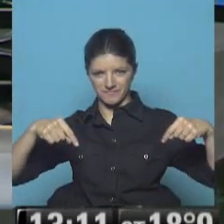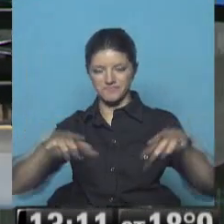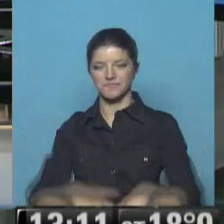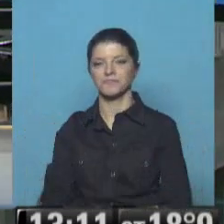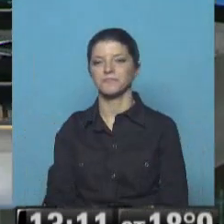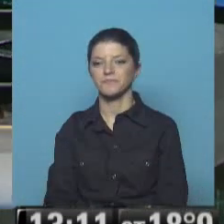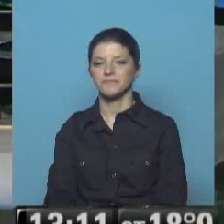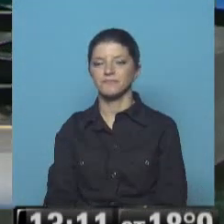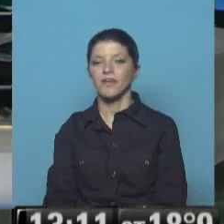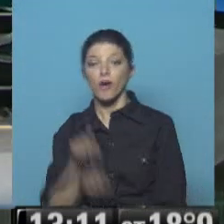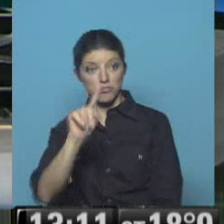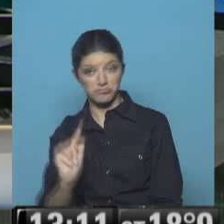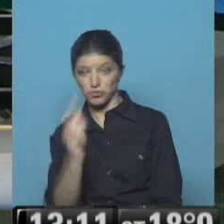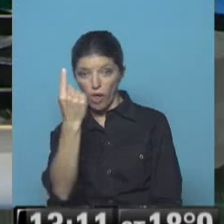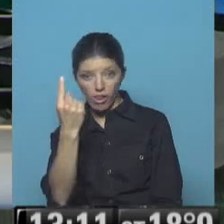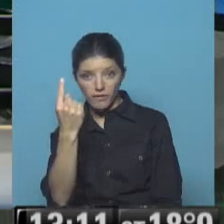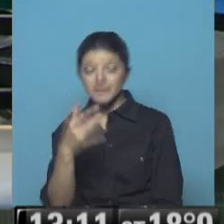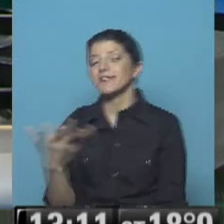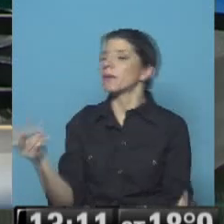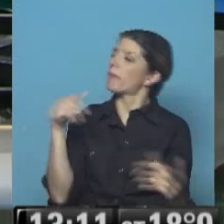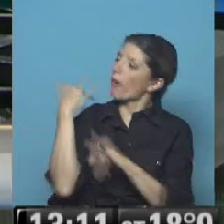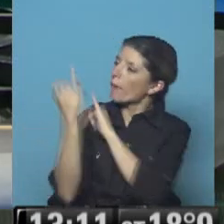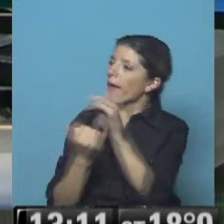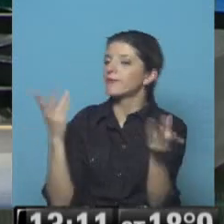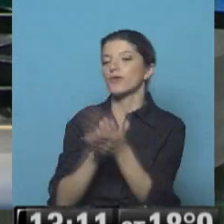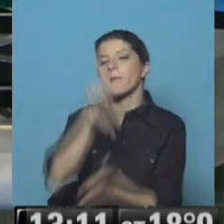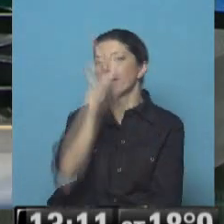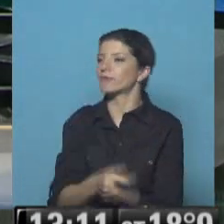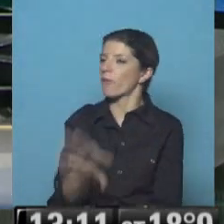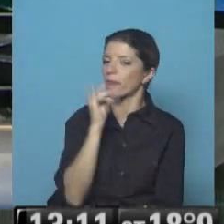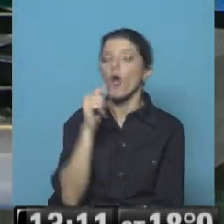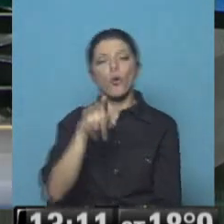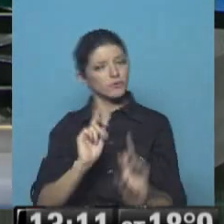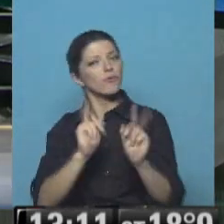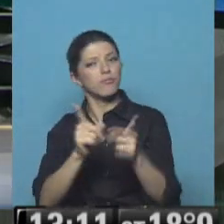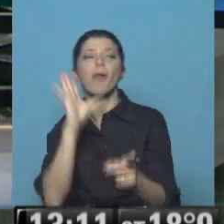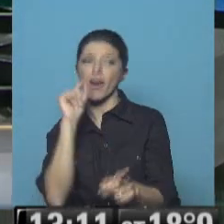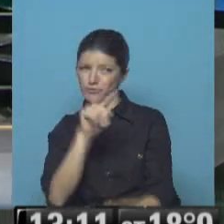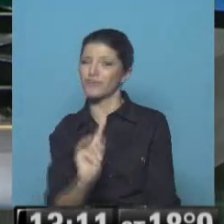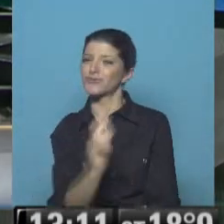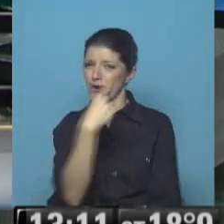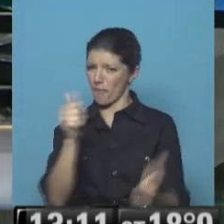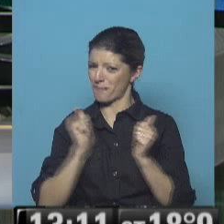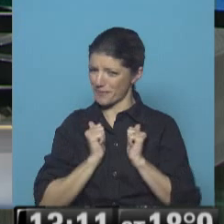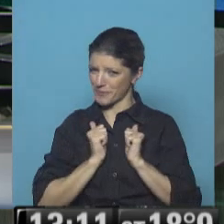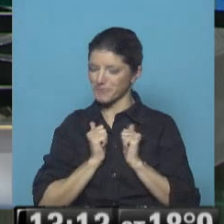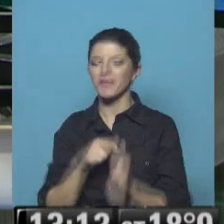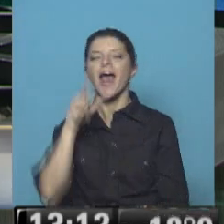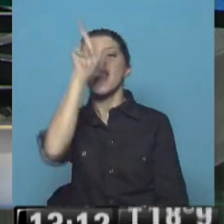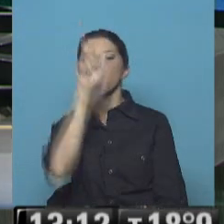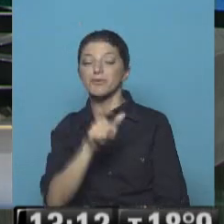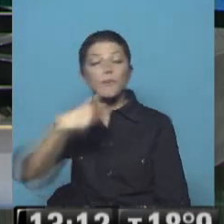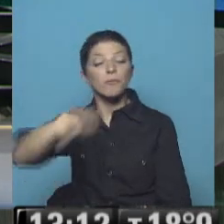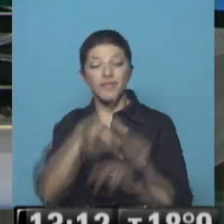0701 lo han dejado solo hoy Pedrito y pro de la incógnita siga así siga así que por algo se está quedando solo nuestro personaje atención